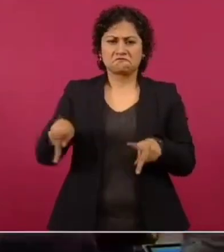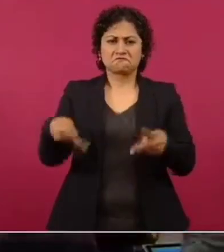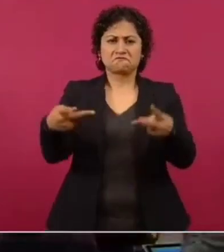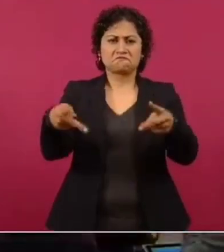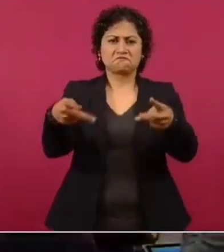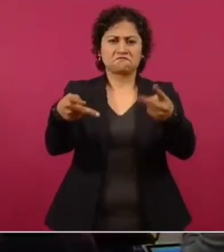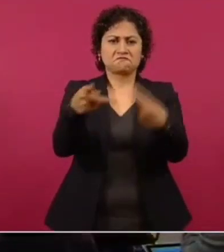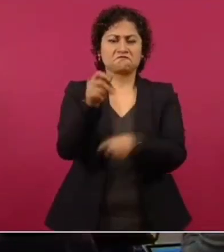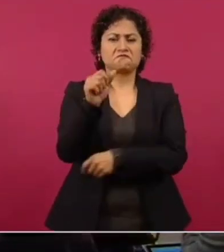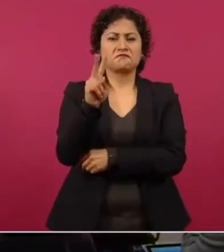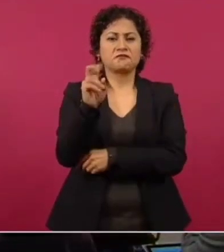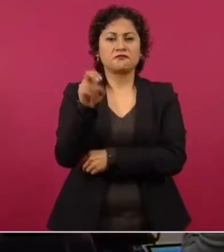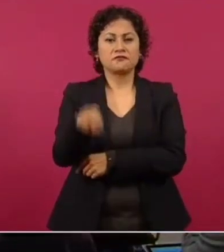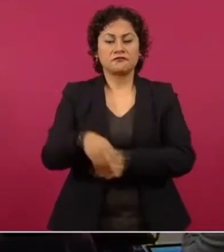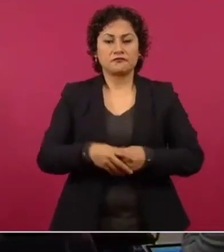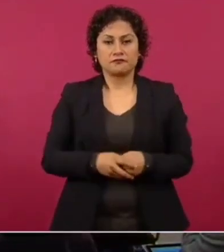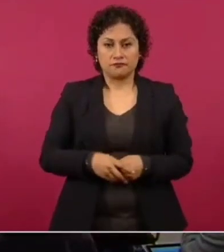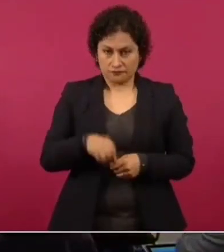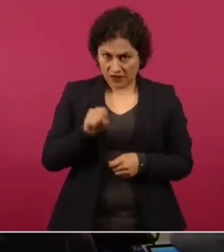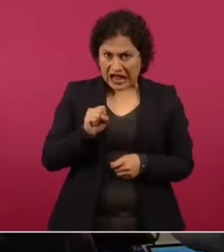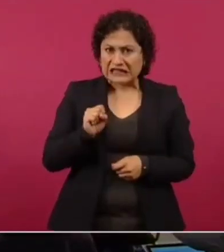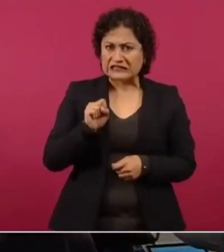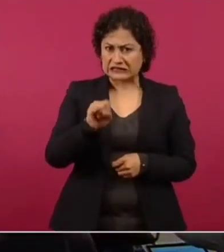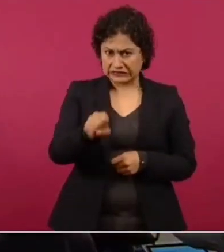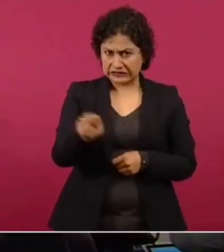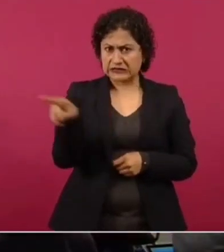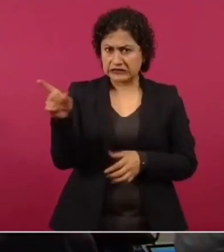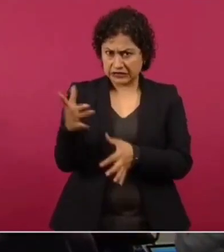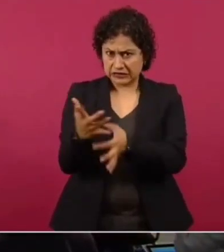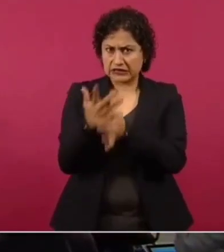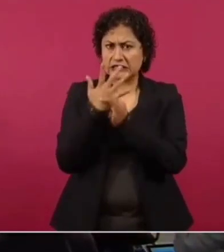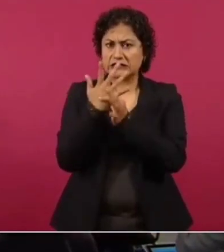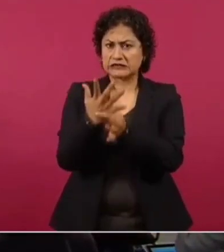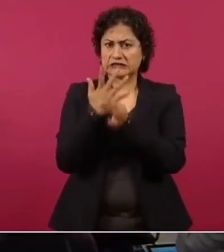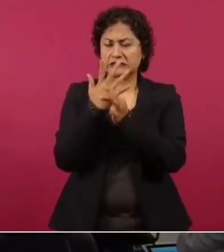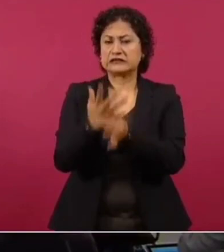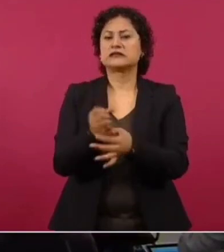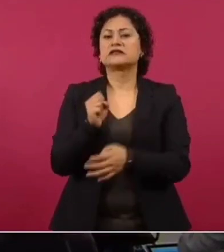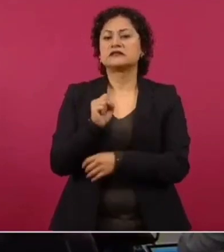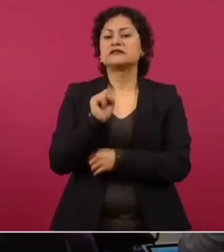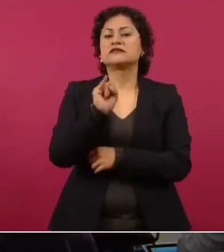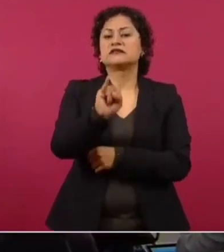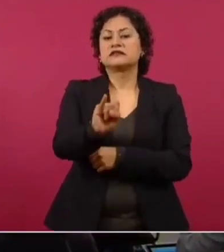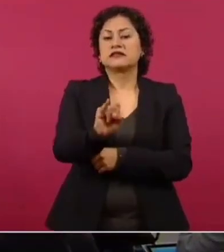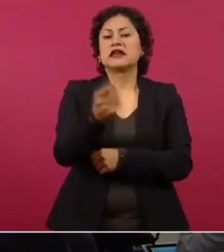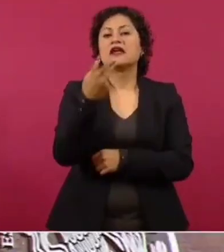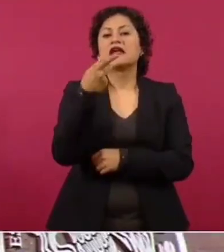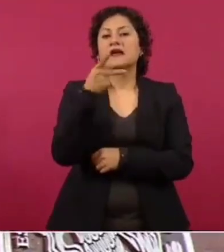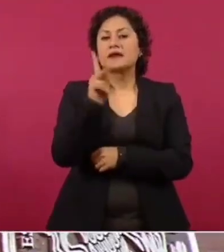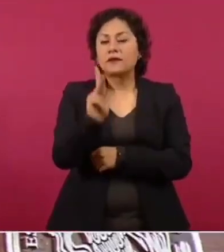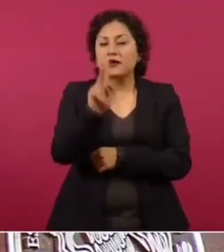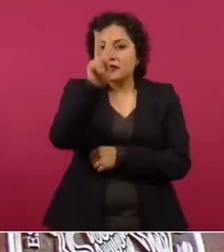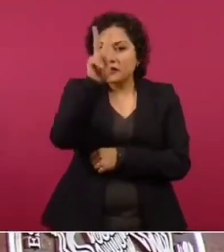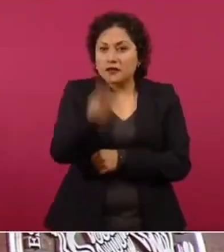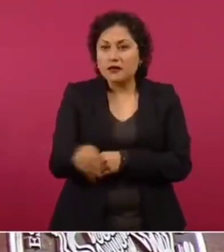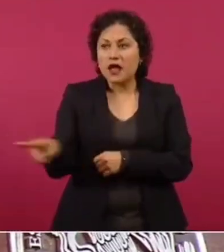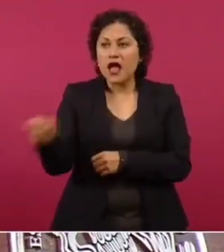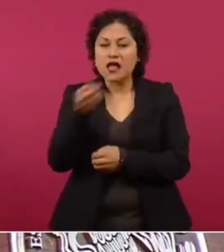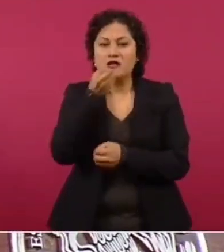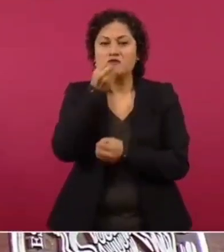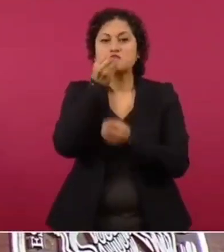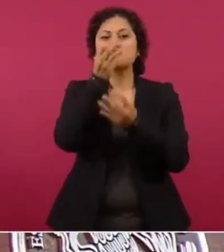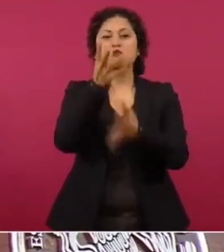Sí, lo dijo, pero están ahí a la casa del gazapo,